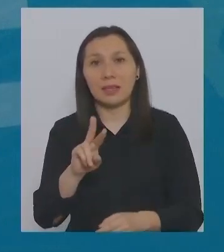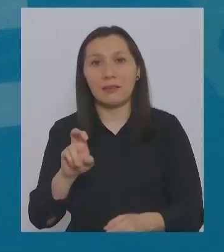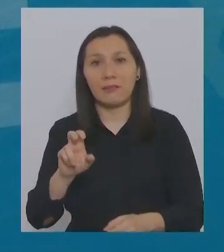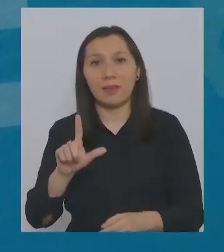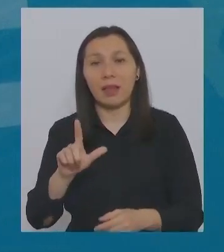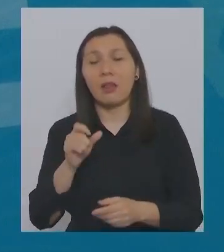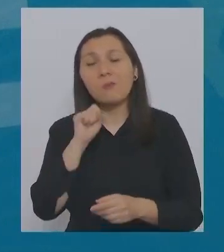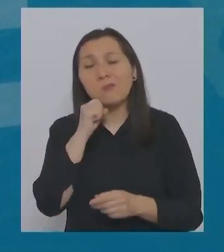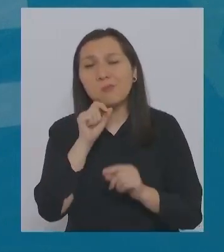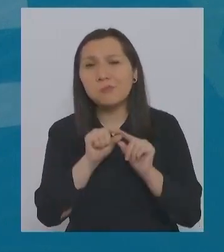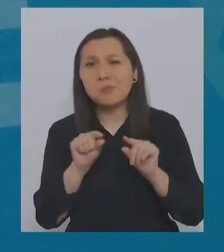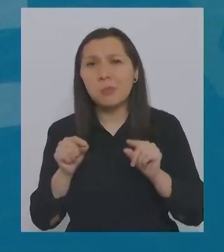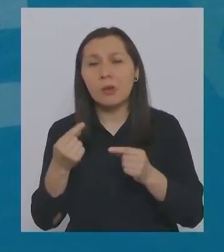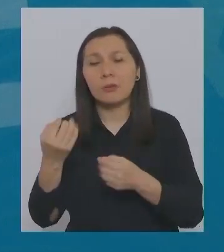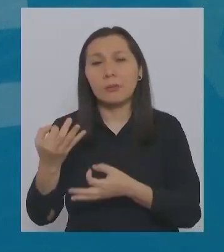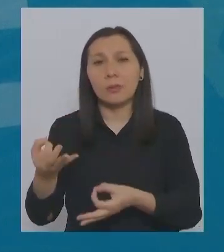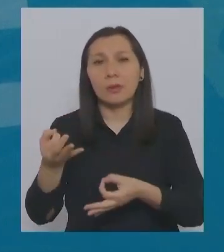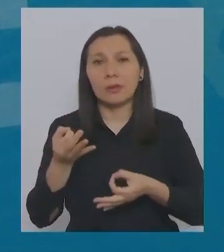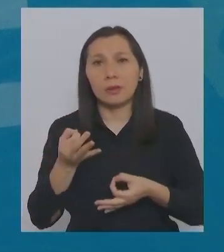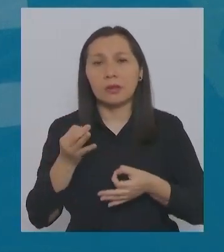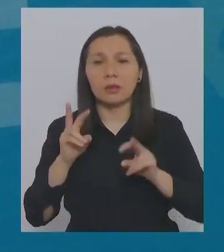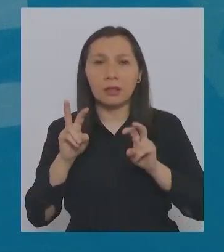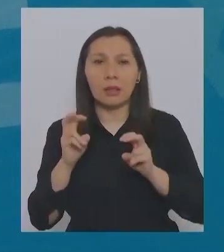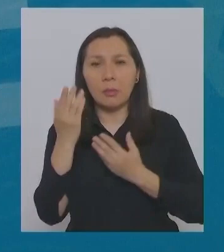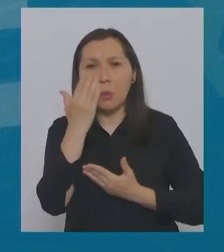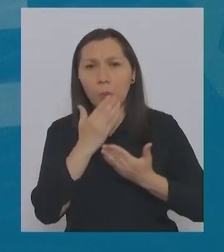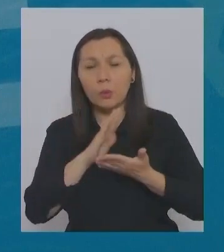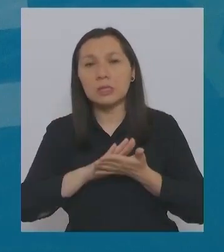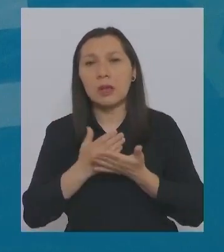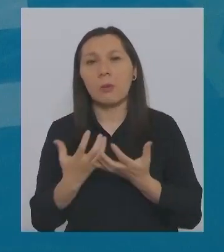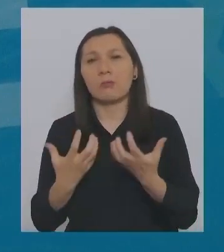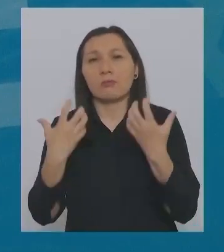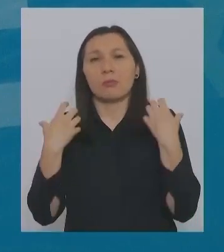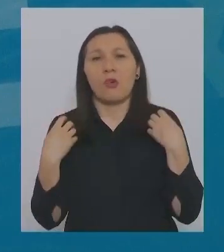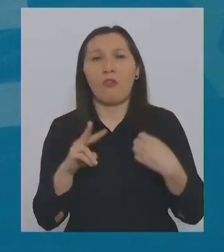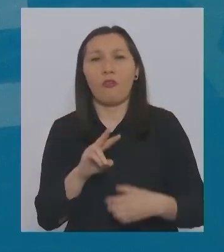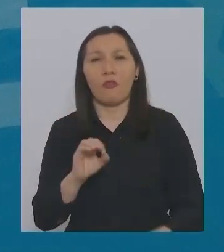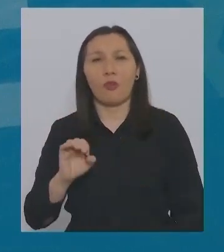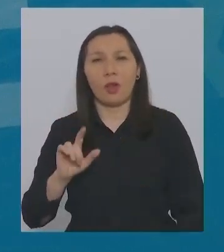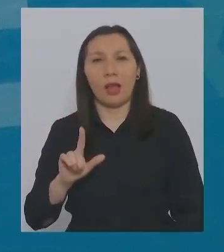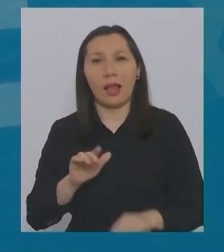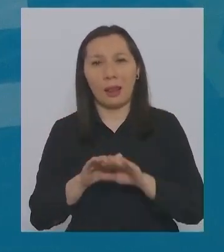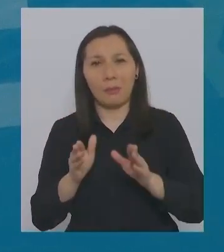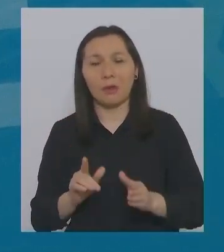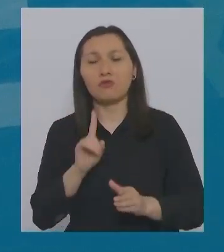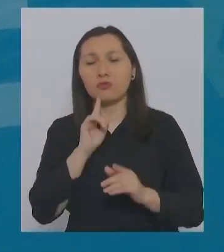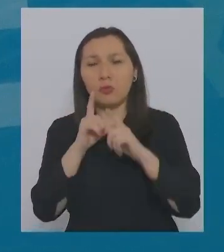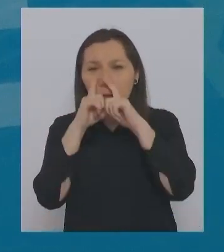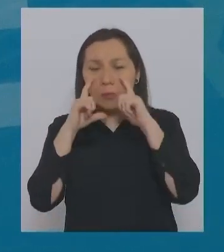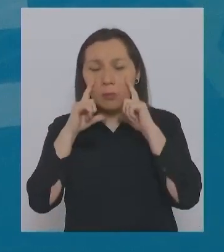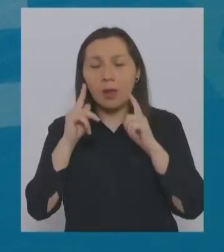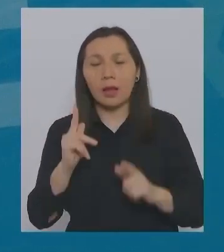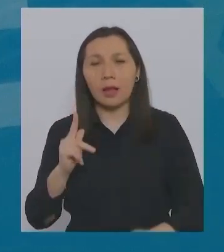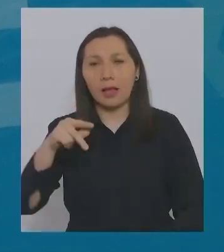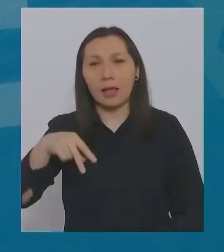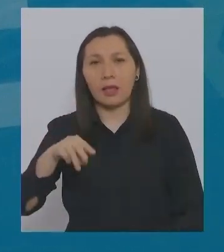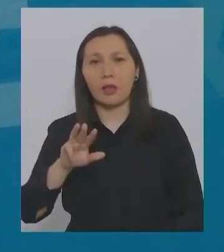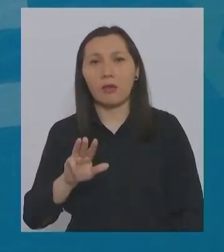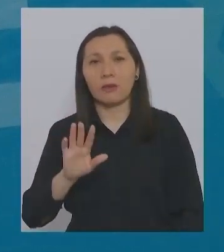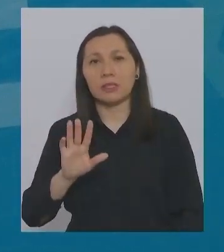indica, entre otras acciones, la entrega de un kit sanitario para los vocales de mesa que incluye mascarillas tipo KN95,